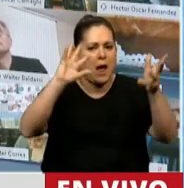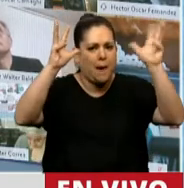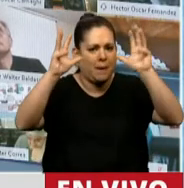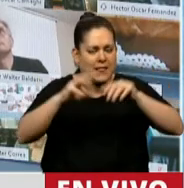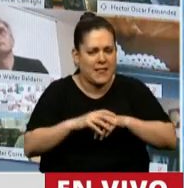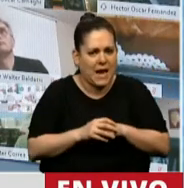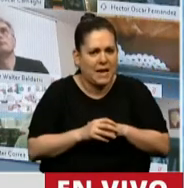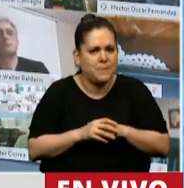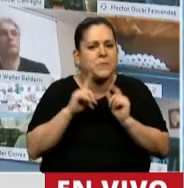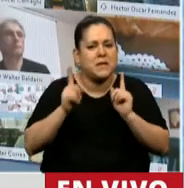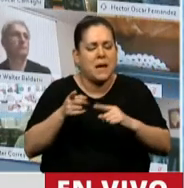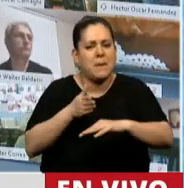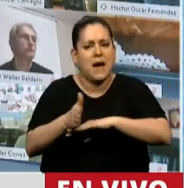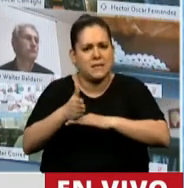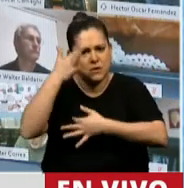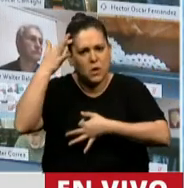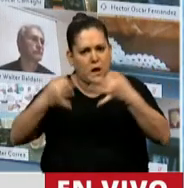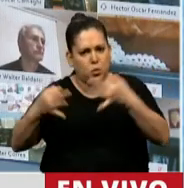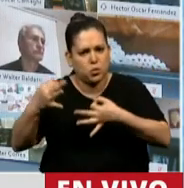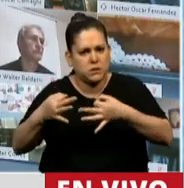y el acceso a la justicia.